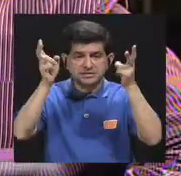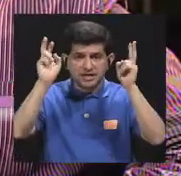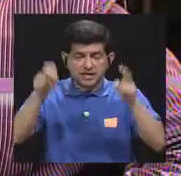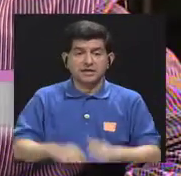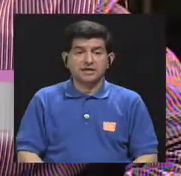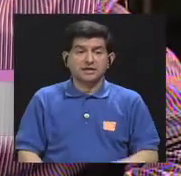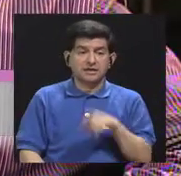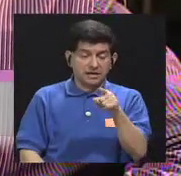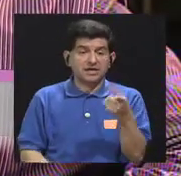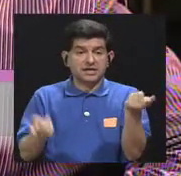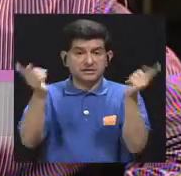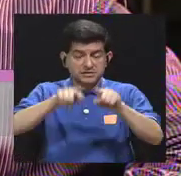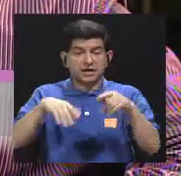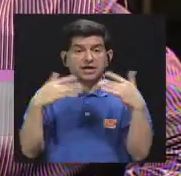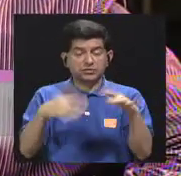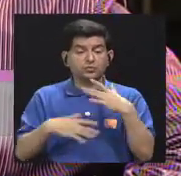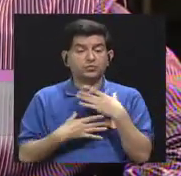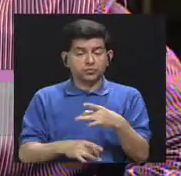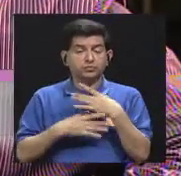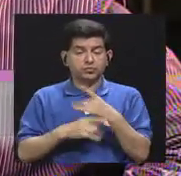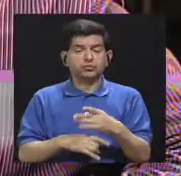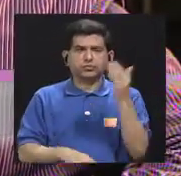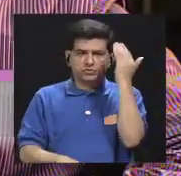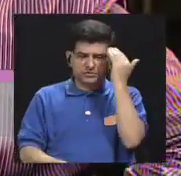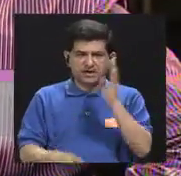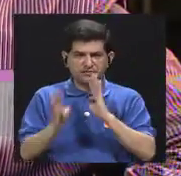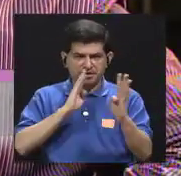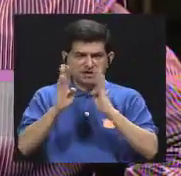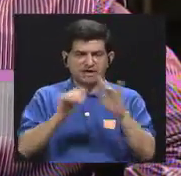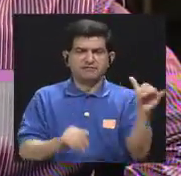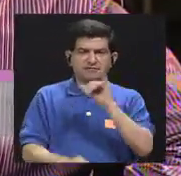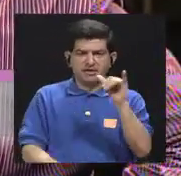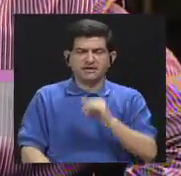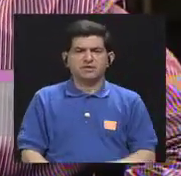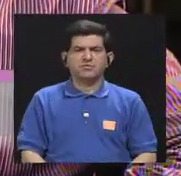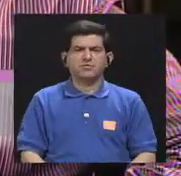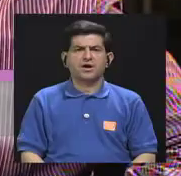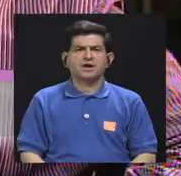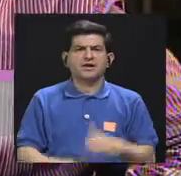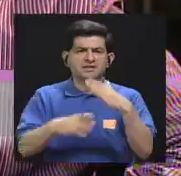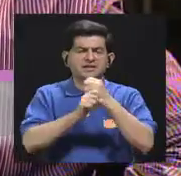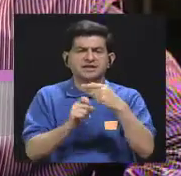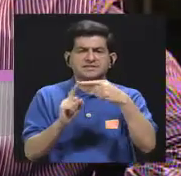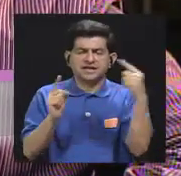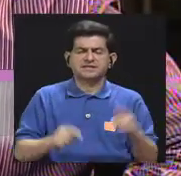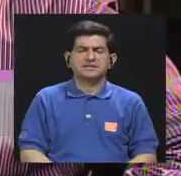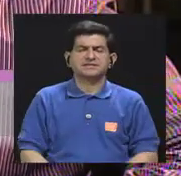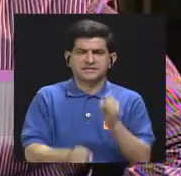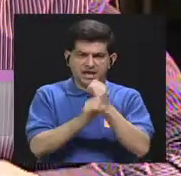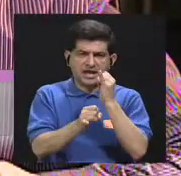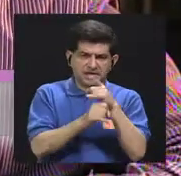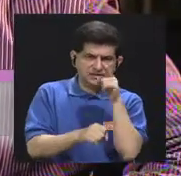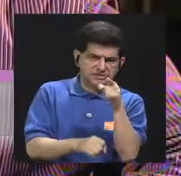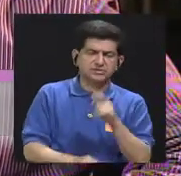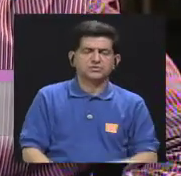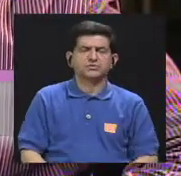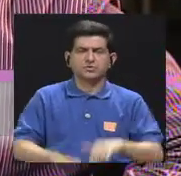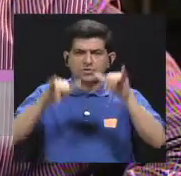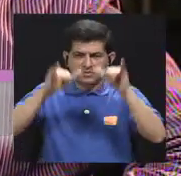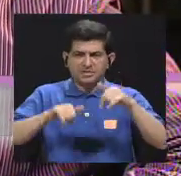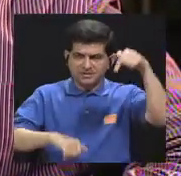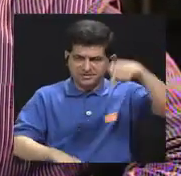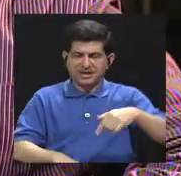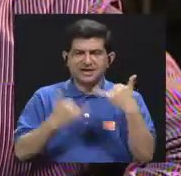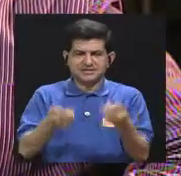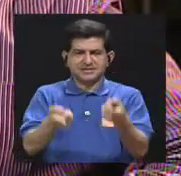que se está poniendo pues bastante interesante y poder también conversar un poquito de lo que se realiza desde la inciensa, ¿verdad? Quédense por favor